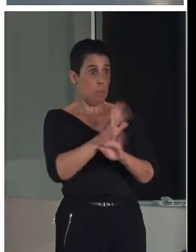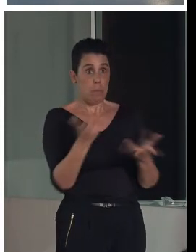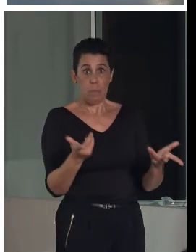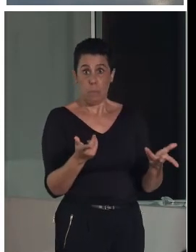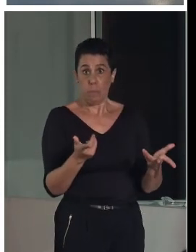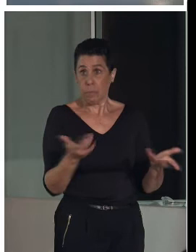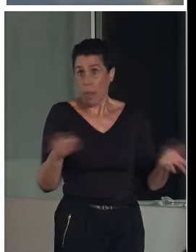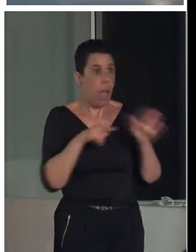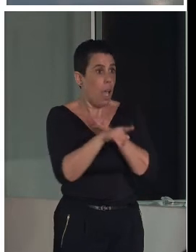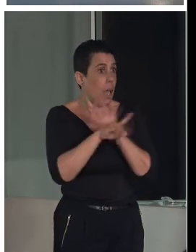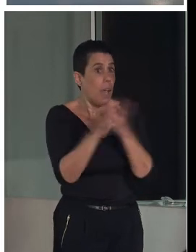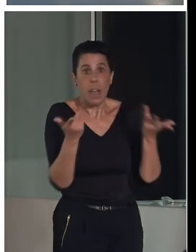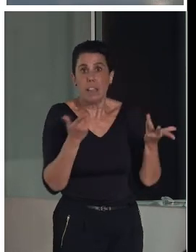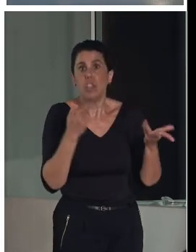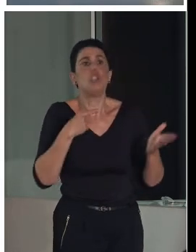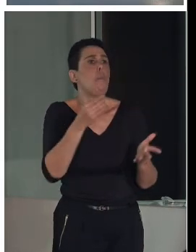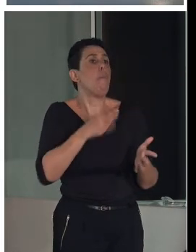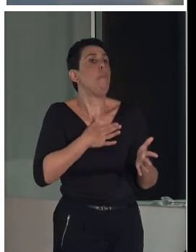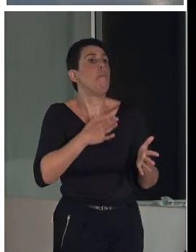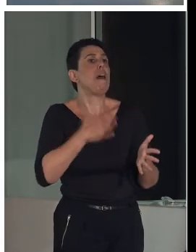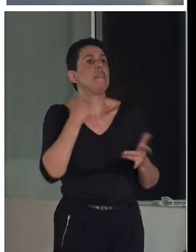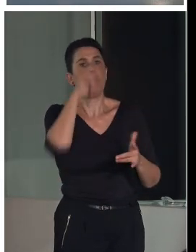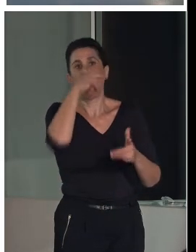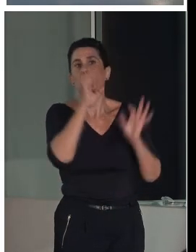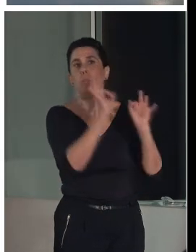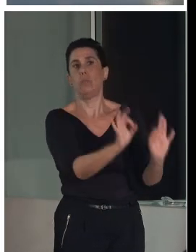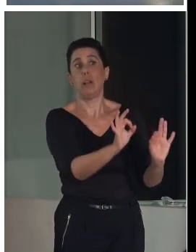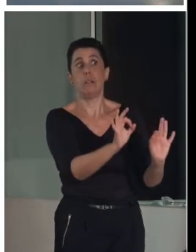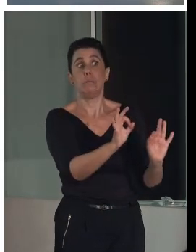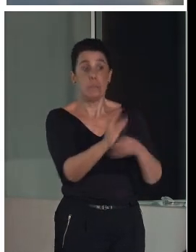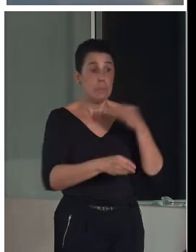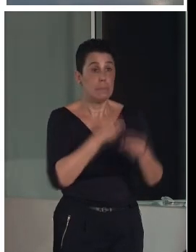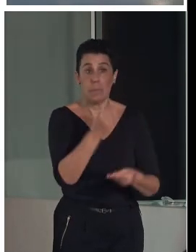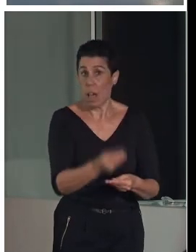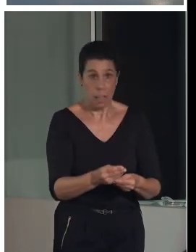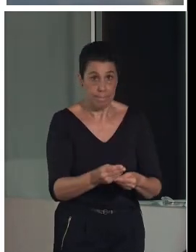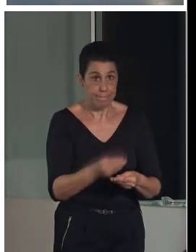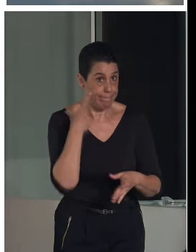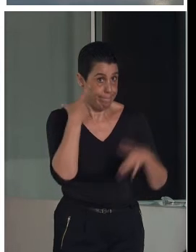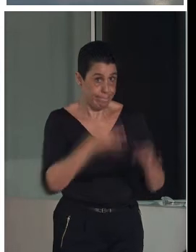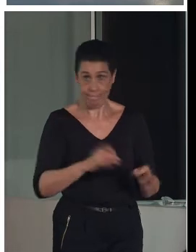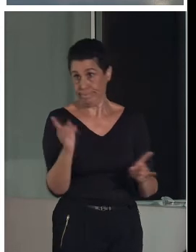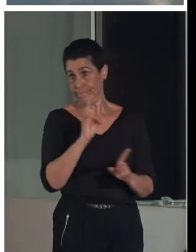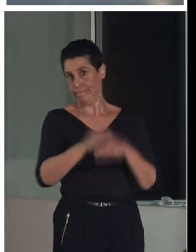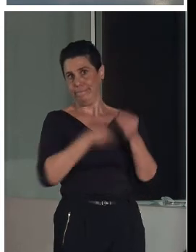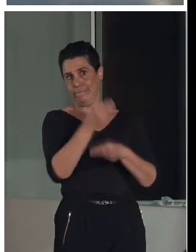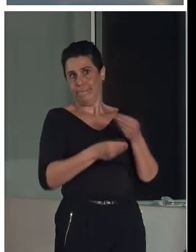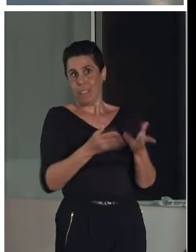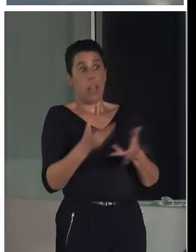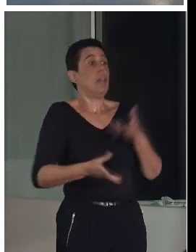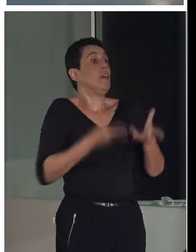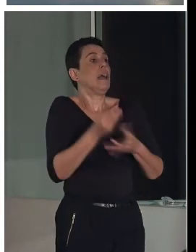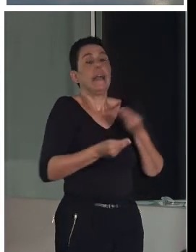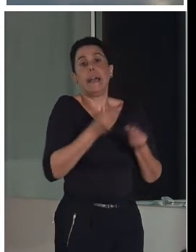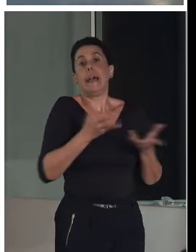del patrimonio cultural, pero realmente no se hace. Entonces, ¿qué hacemos? Nuestro trabajo